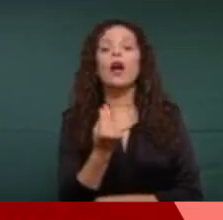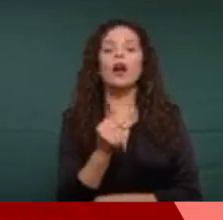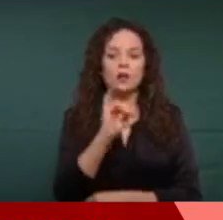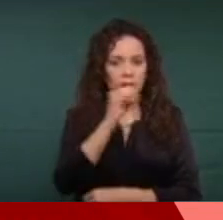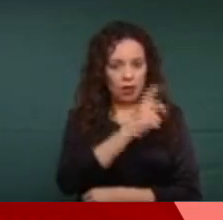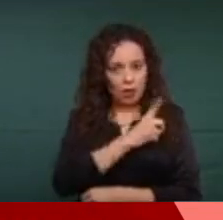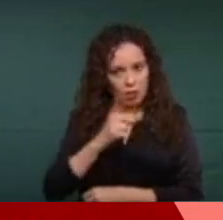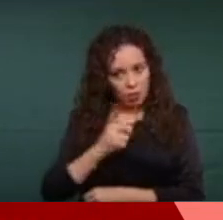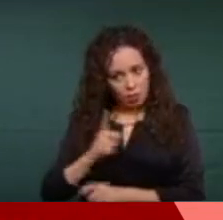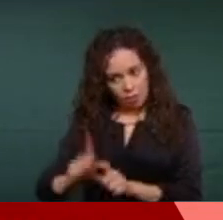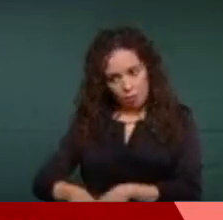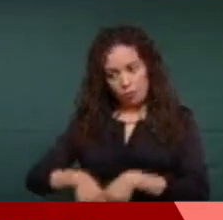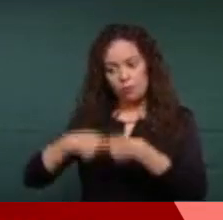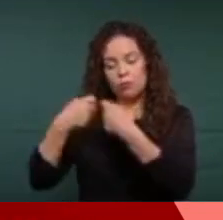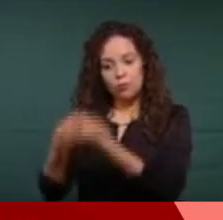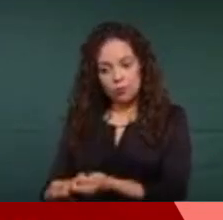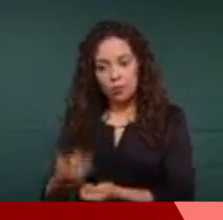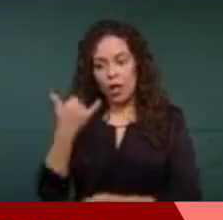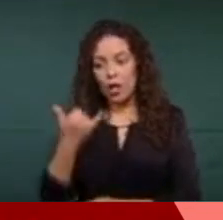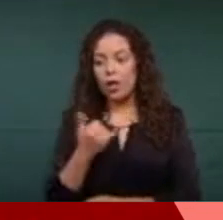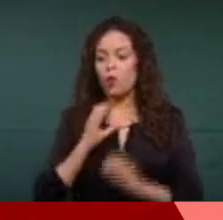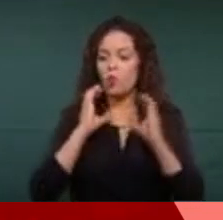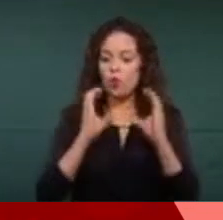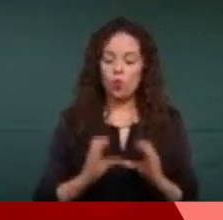necesitan y cuidando los recursos.